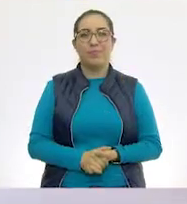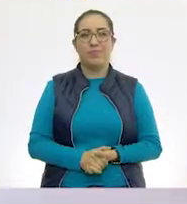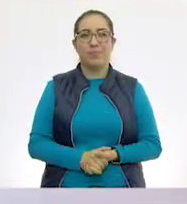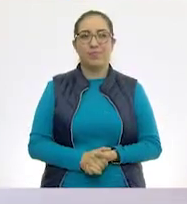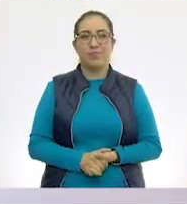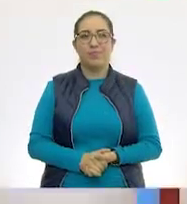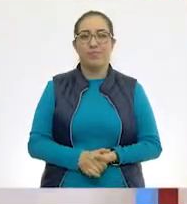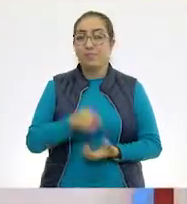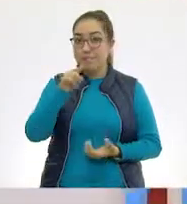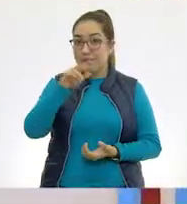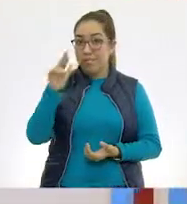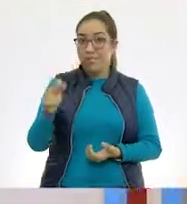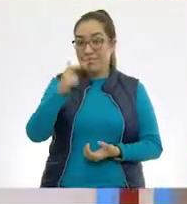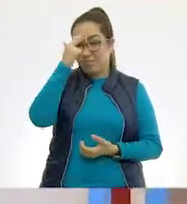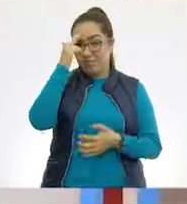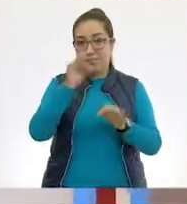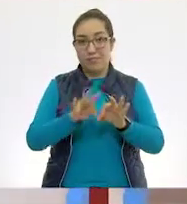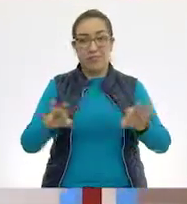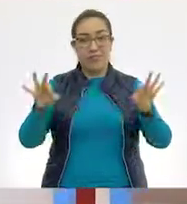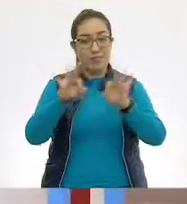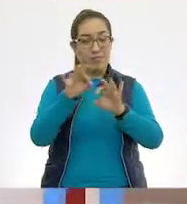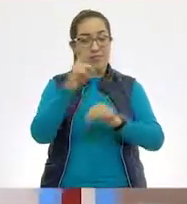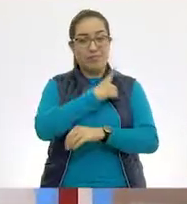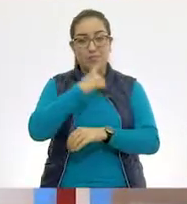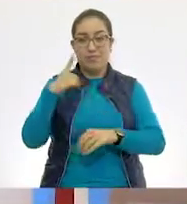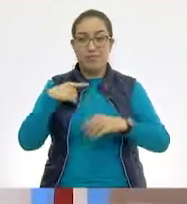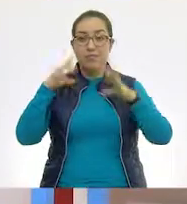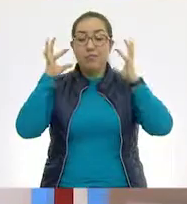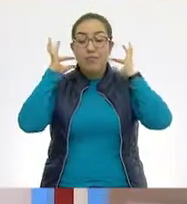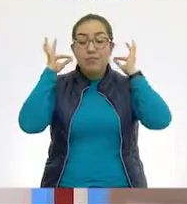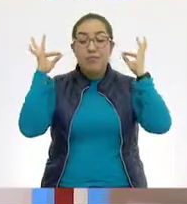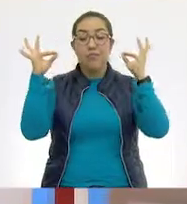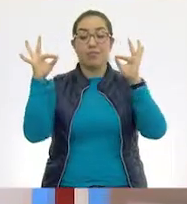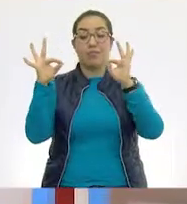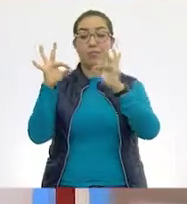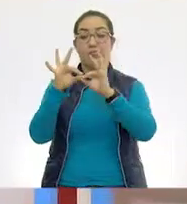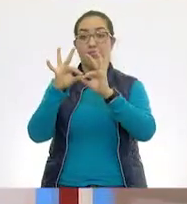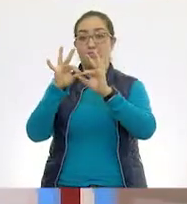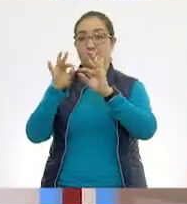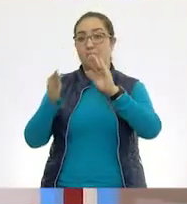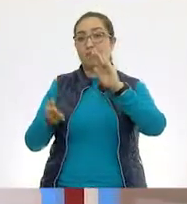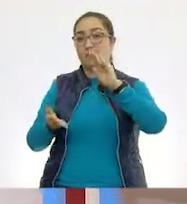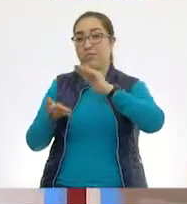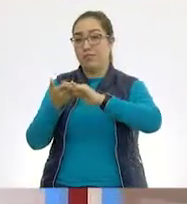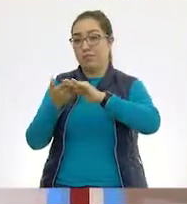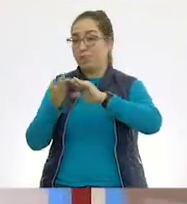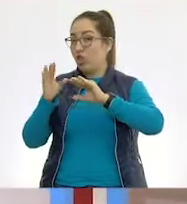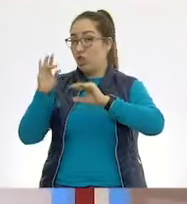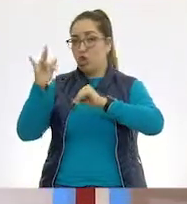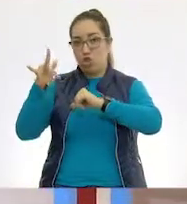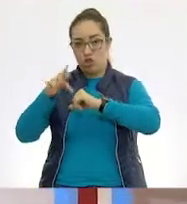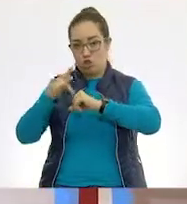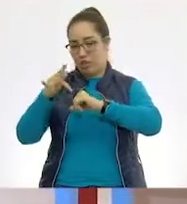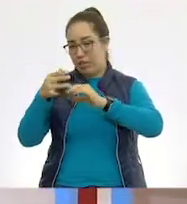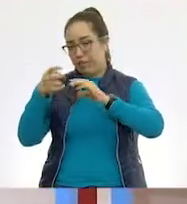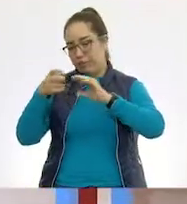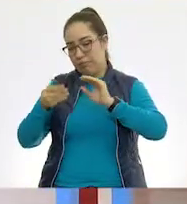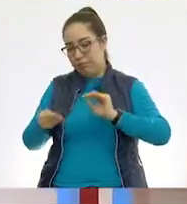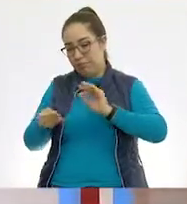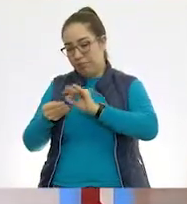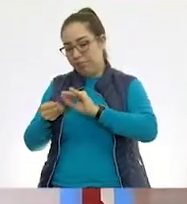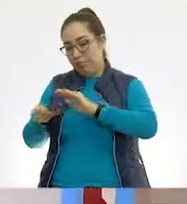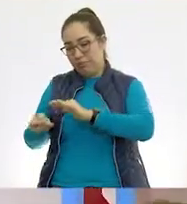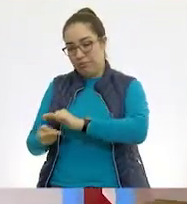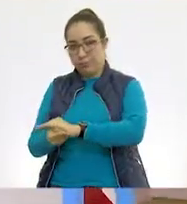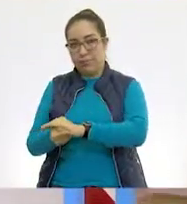Recuerden, lo más importante es retirarlo por las asas, doblarlo por las orillas sin tocar la parte del centro y